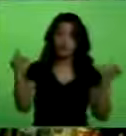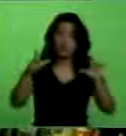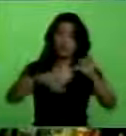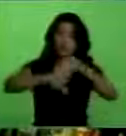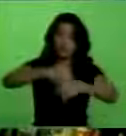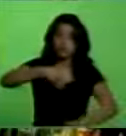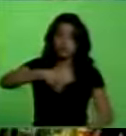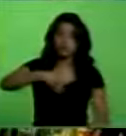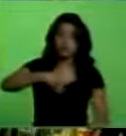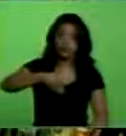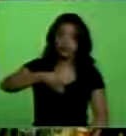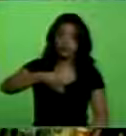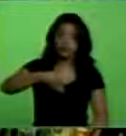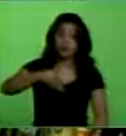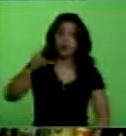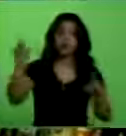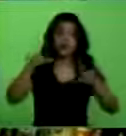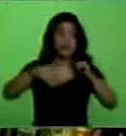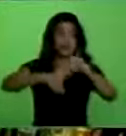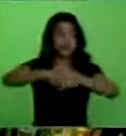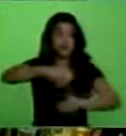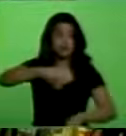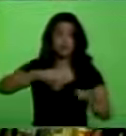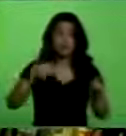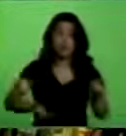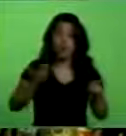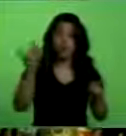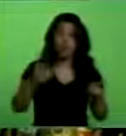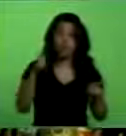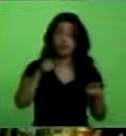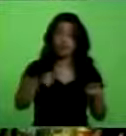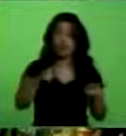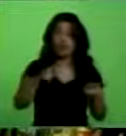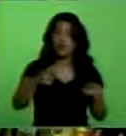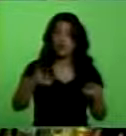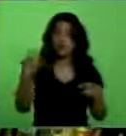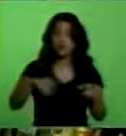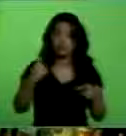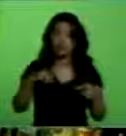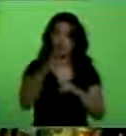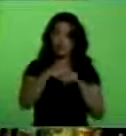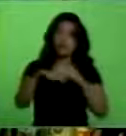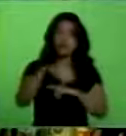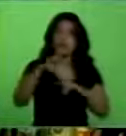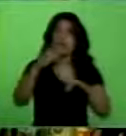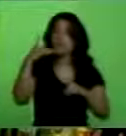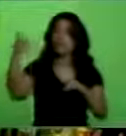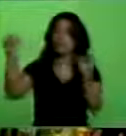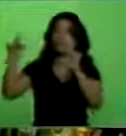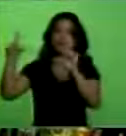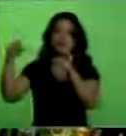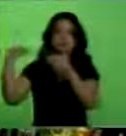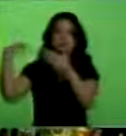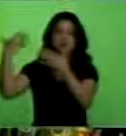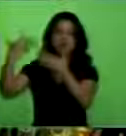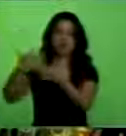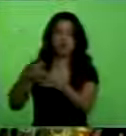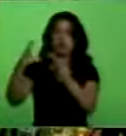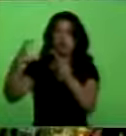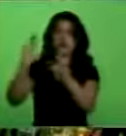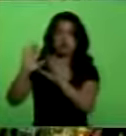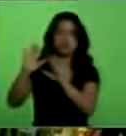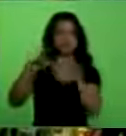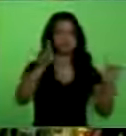La más importante realidad comunicacional que rompe la dictadura mediática y los paradigmas falsos de la